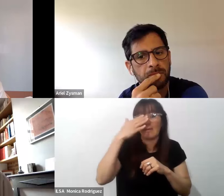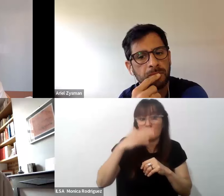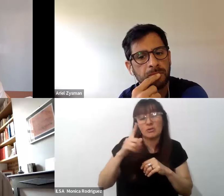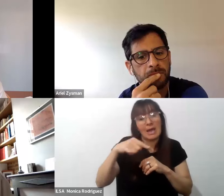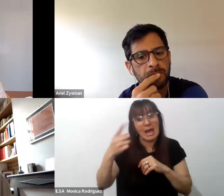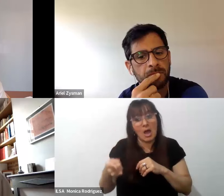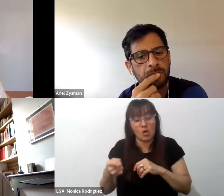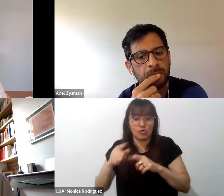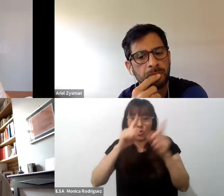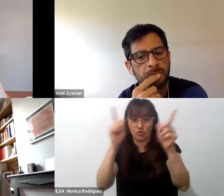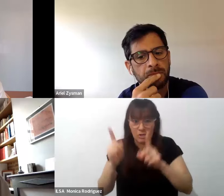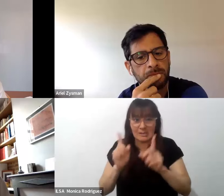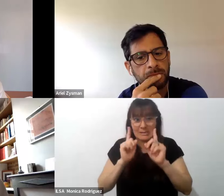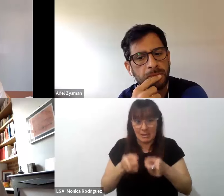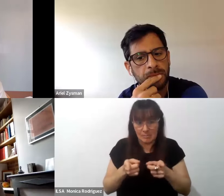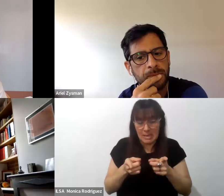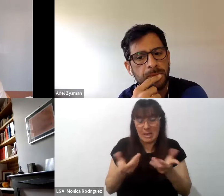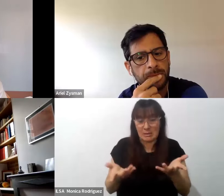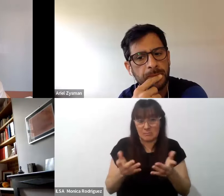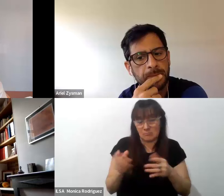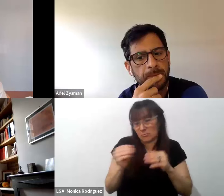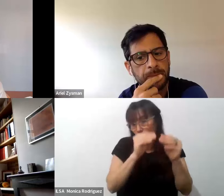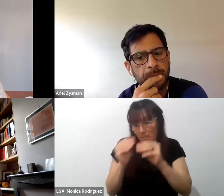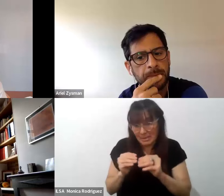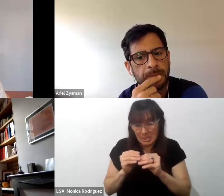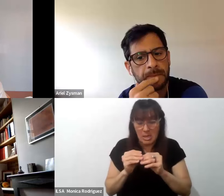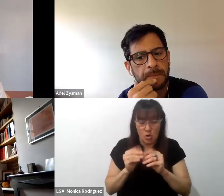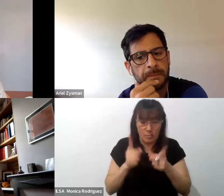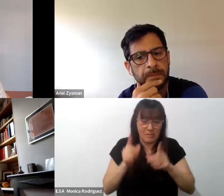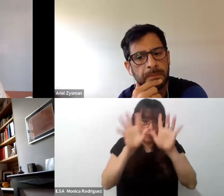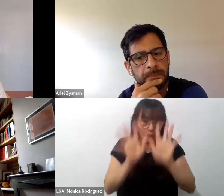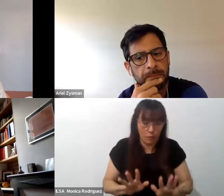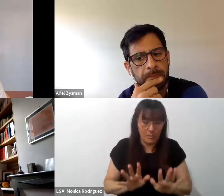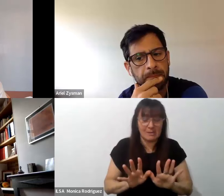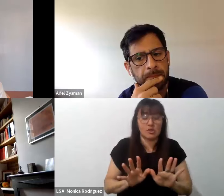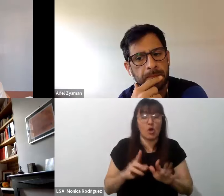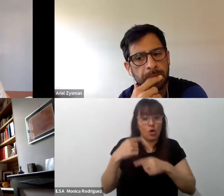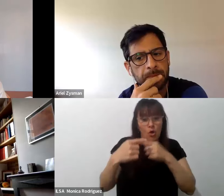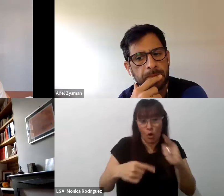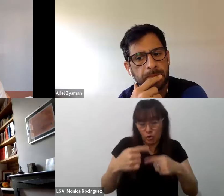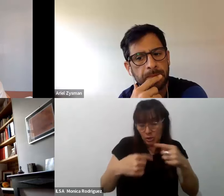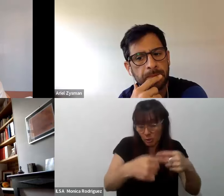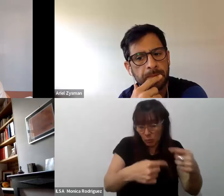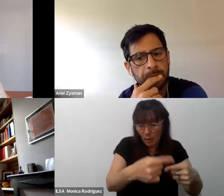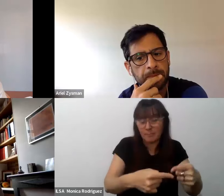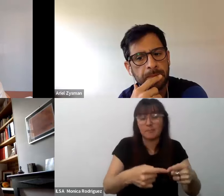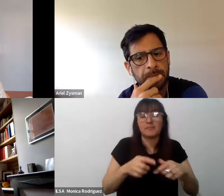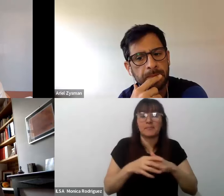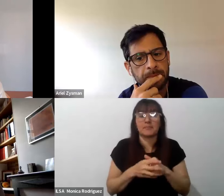docentes sus padres pares que están en formación continua para